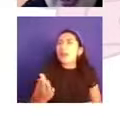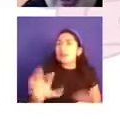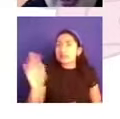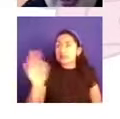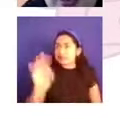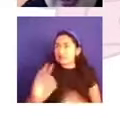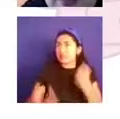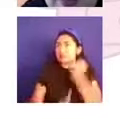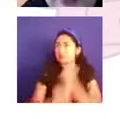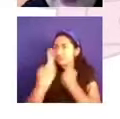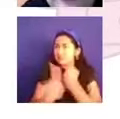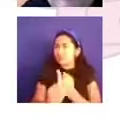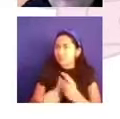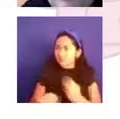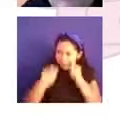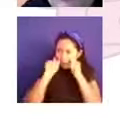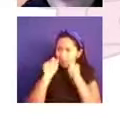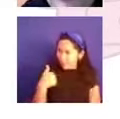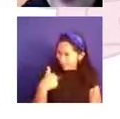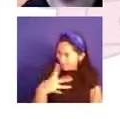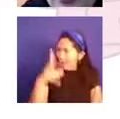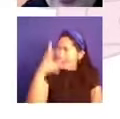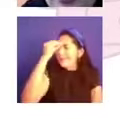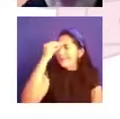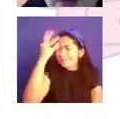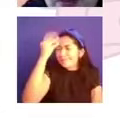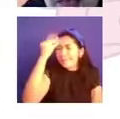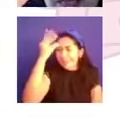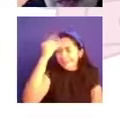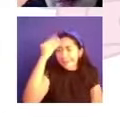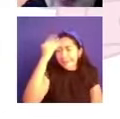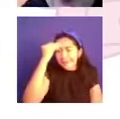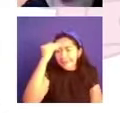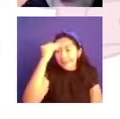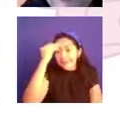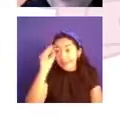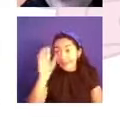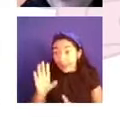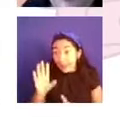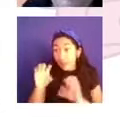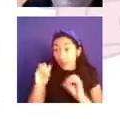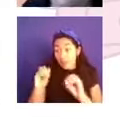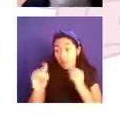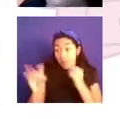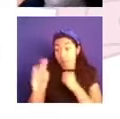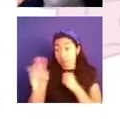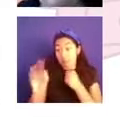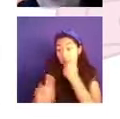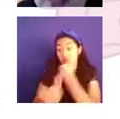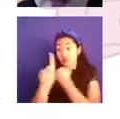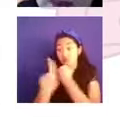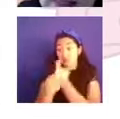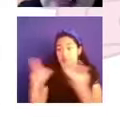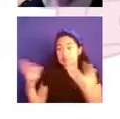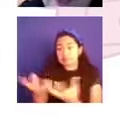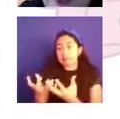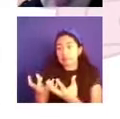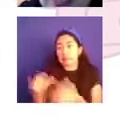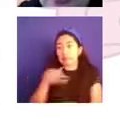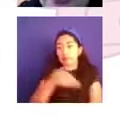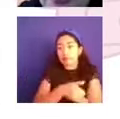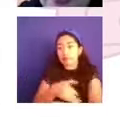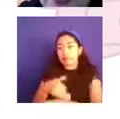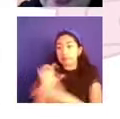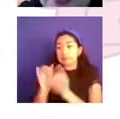identificar. ¿Para qué? ¿Por qué hubo más situaciones en familia? Pues porque a lo mejor es el momento de aprender una forma diferente de